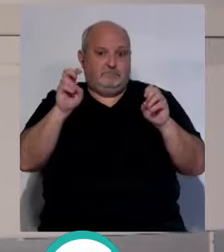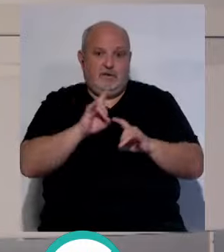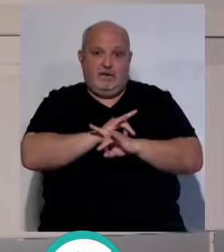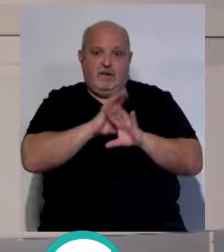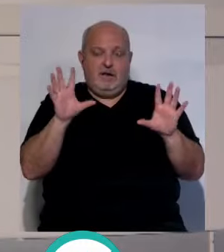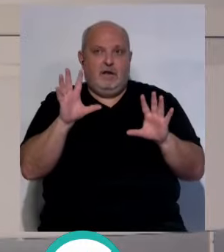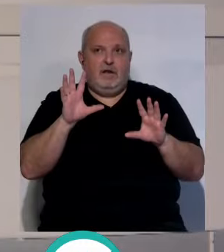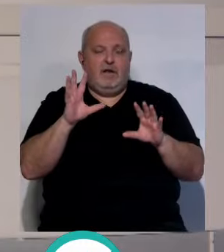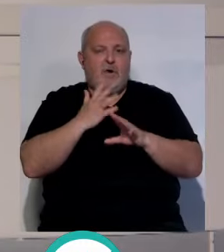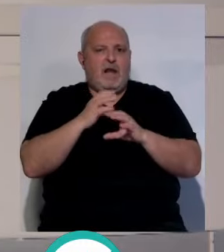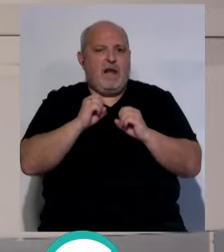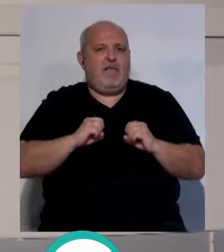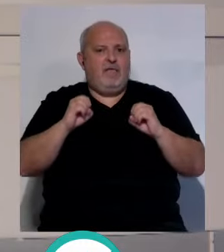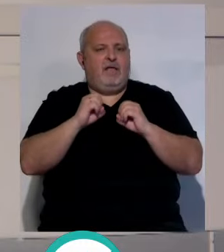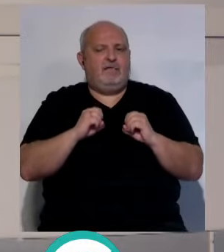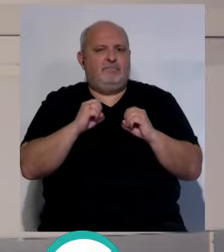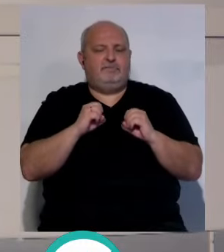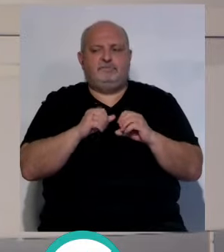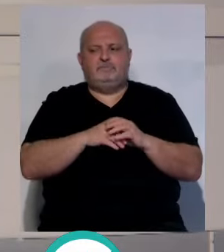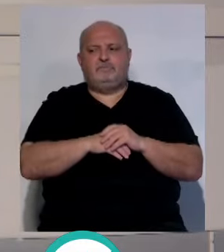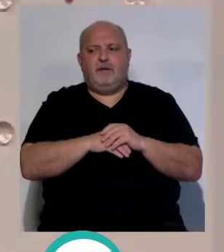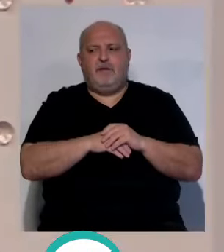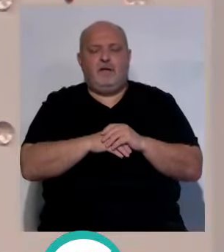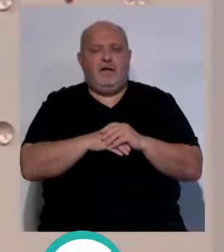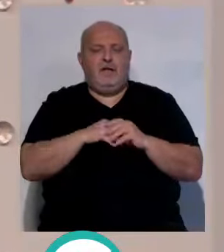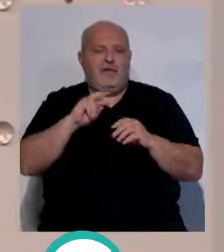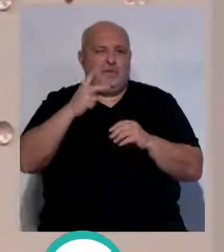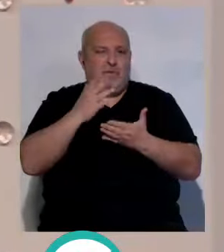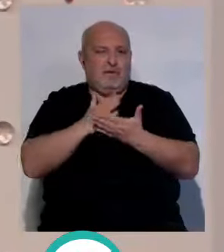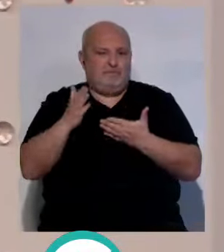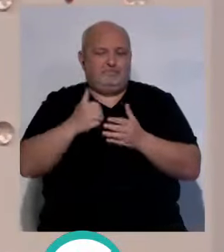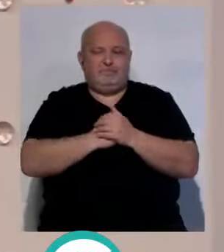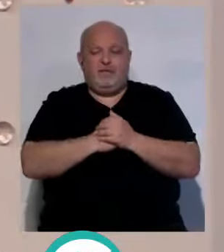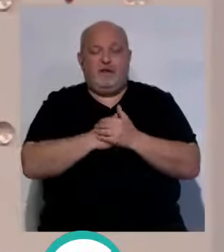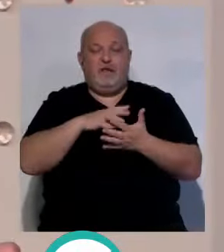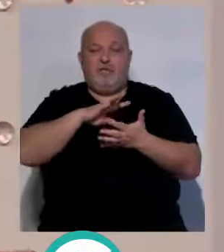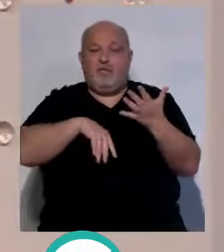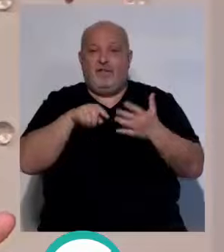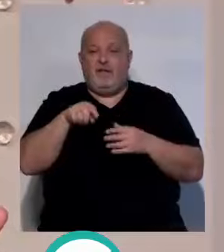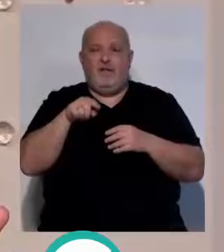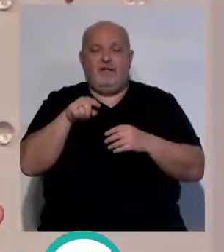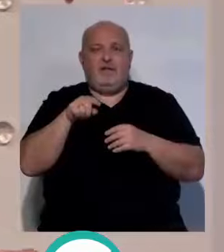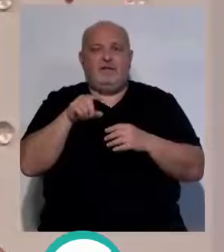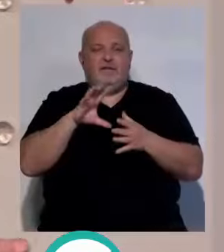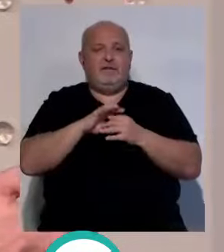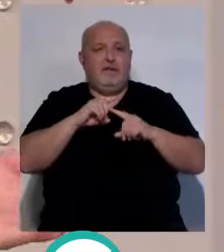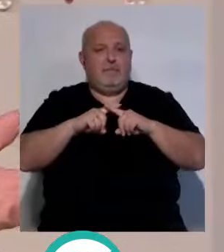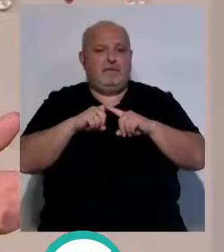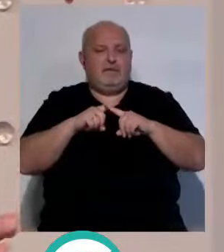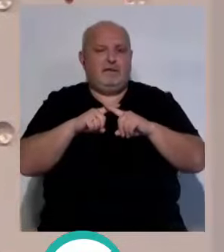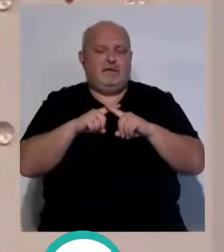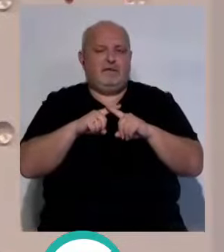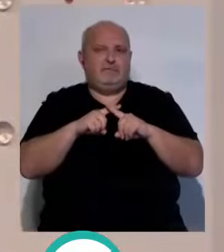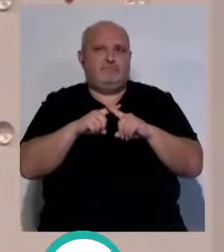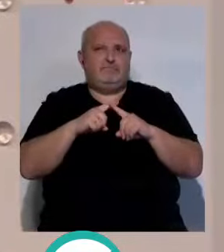que parece que no se estaban jugando nada, precisamente, en esa segunda parte también del partido. Sí, el Barcelona, el empate estaba,